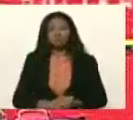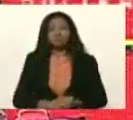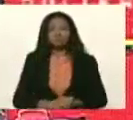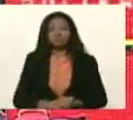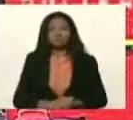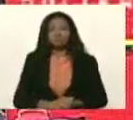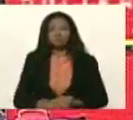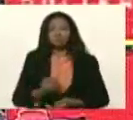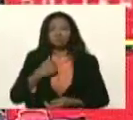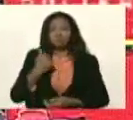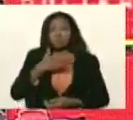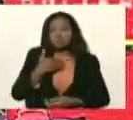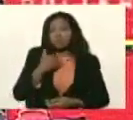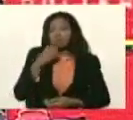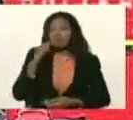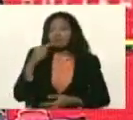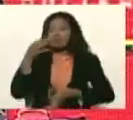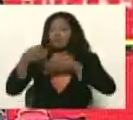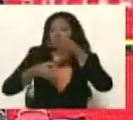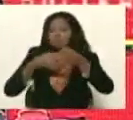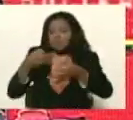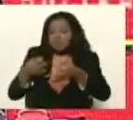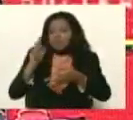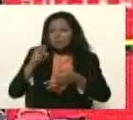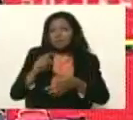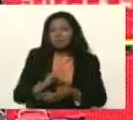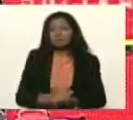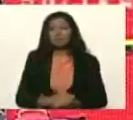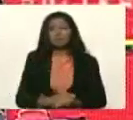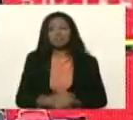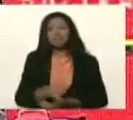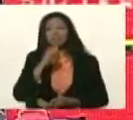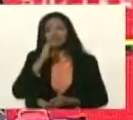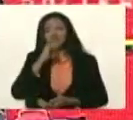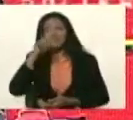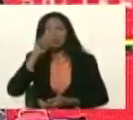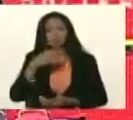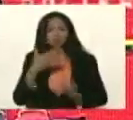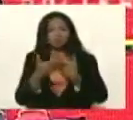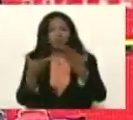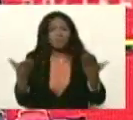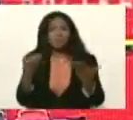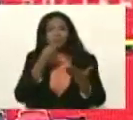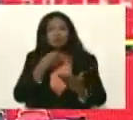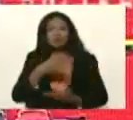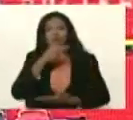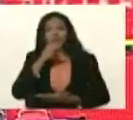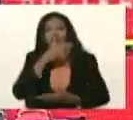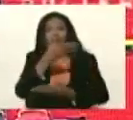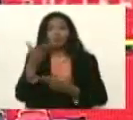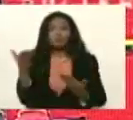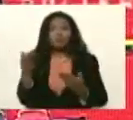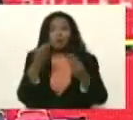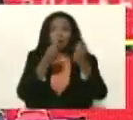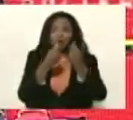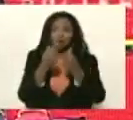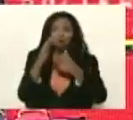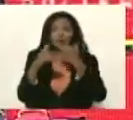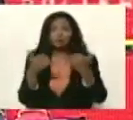yo quisiera que ella, bueno, haga unos comentarios y también anuncie buenas noticias para los recursos